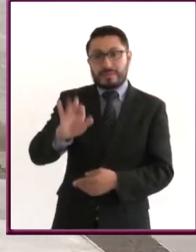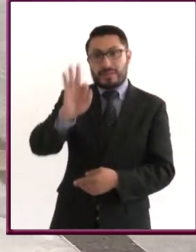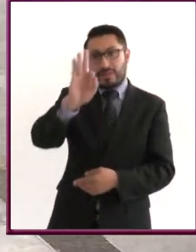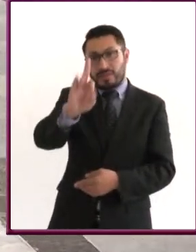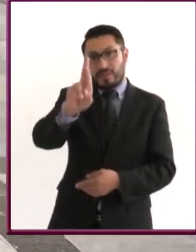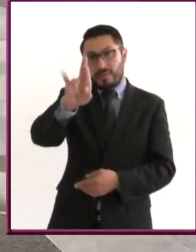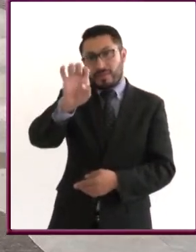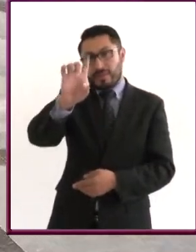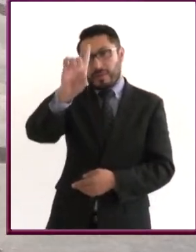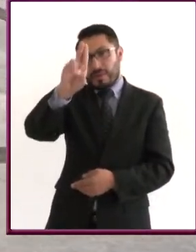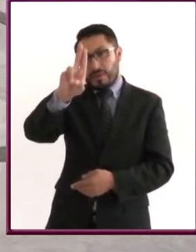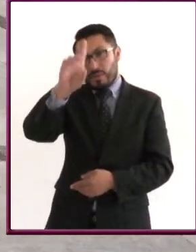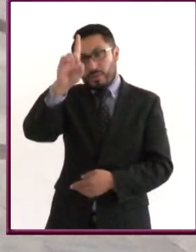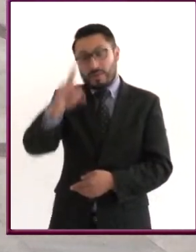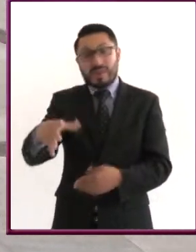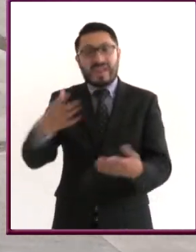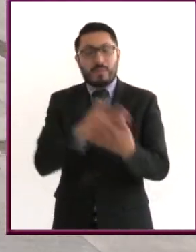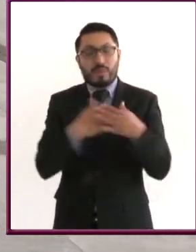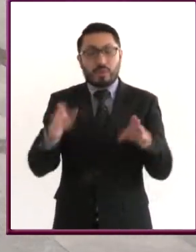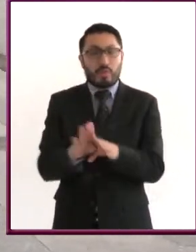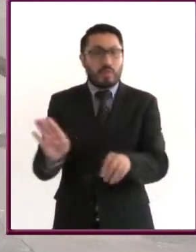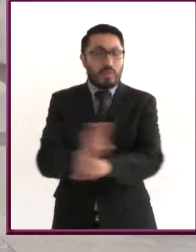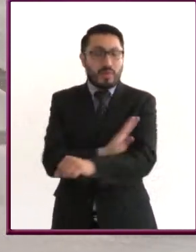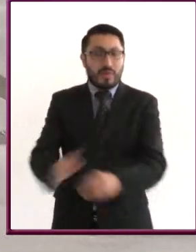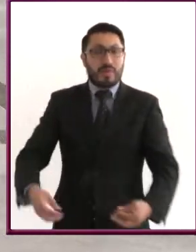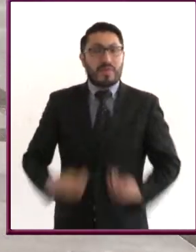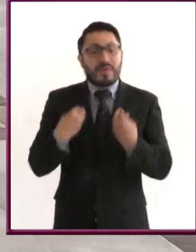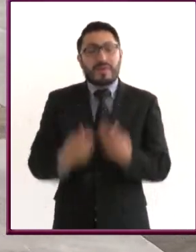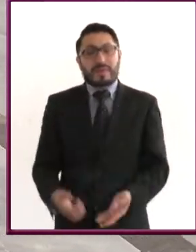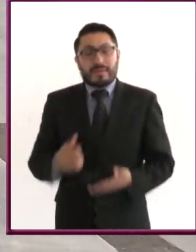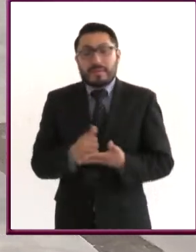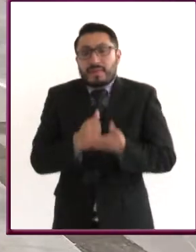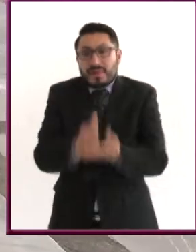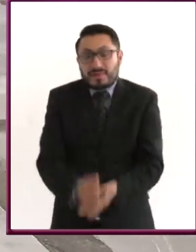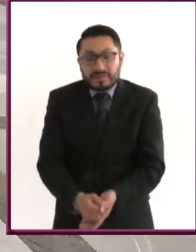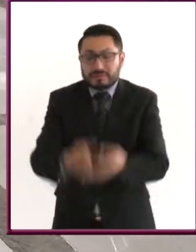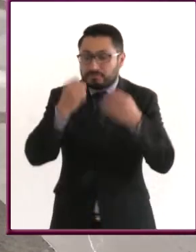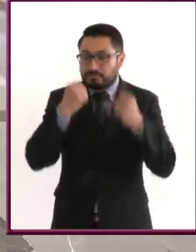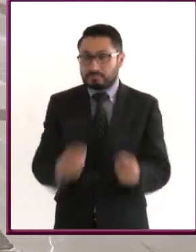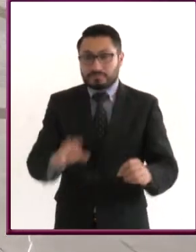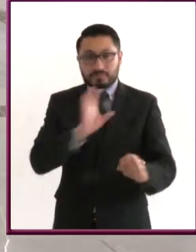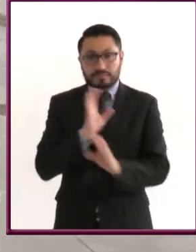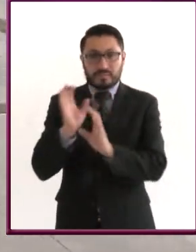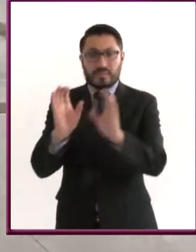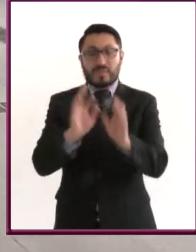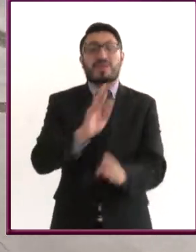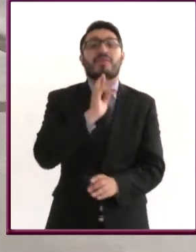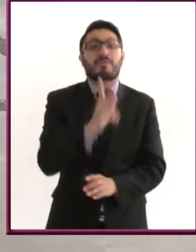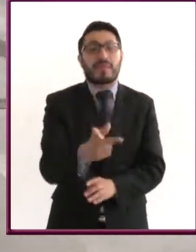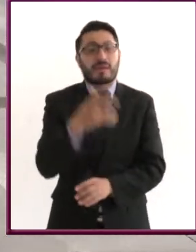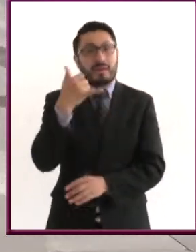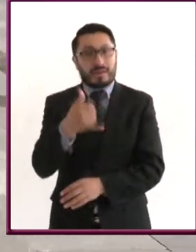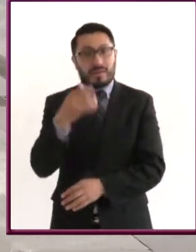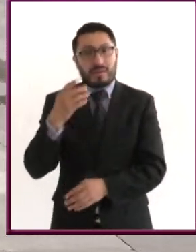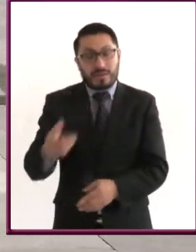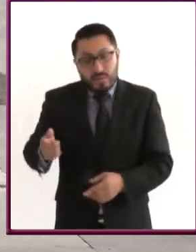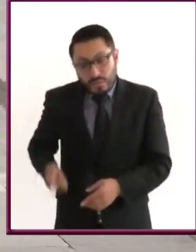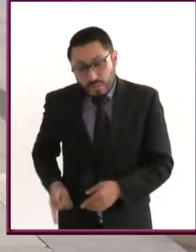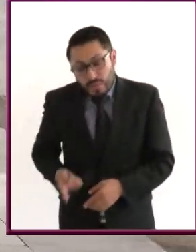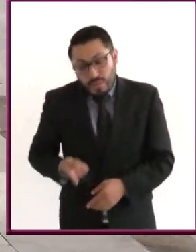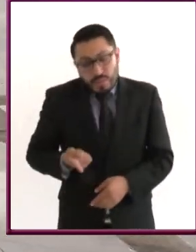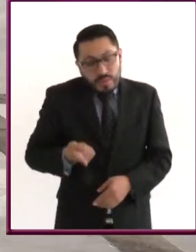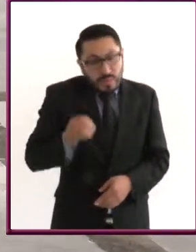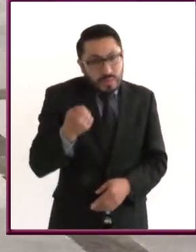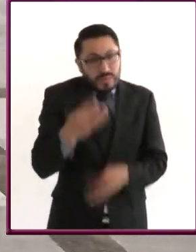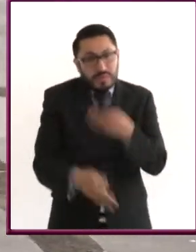el amor es una actitud a favor de la vida que implica el cuidado y el deseo firme de ayudar, mejorar y procurar el crecimiento de